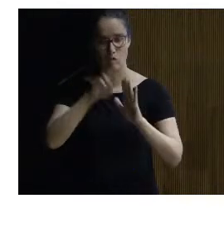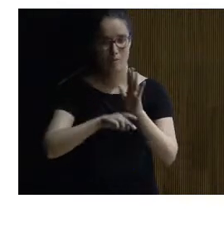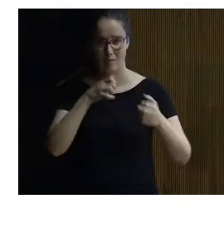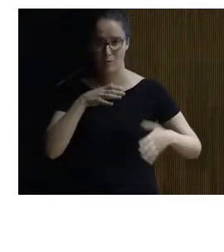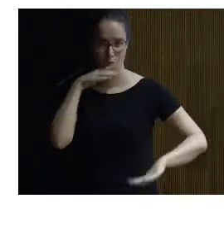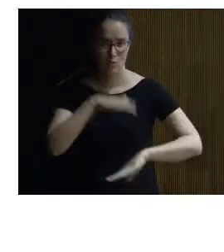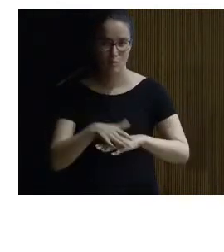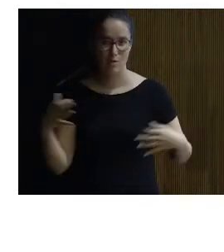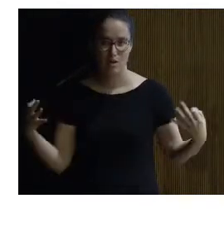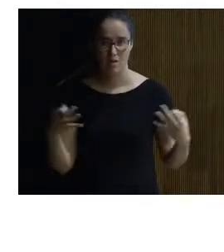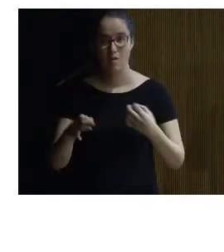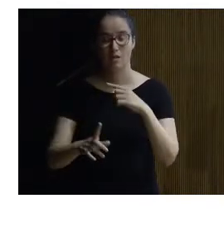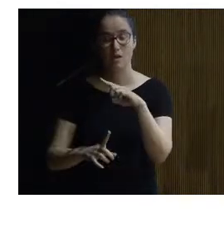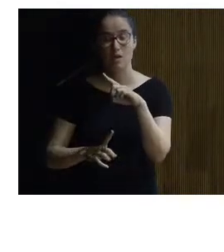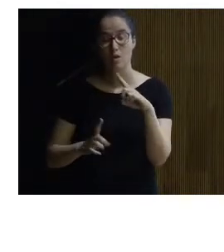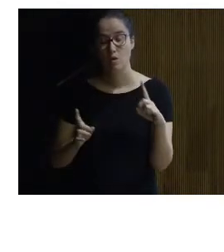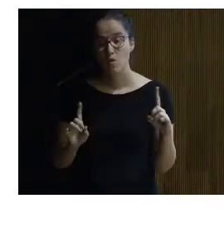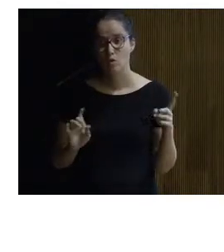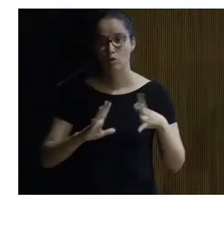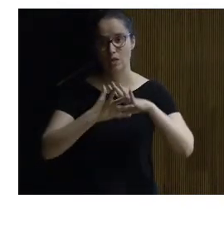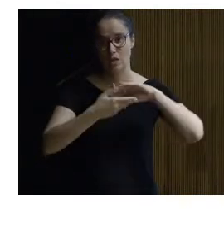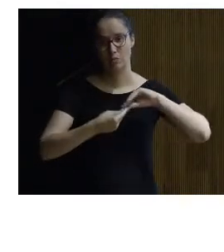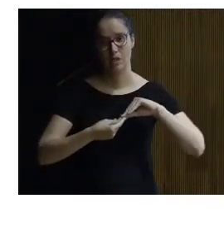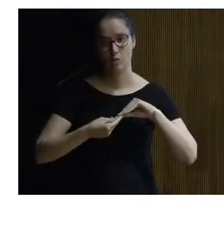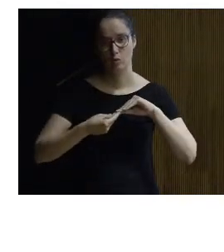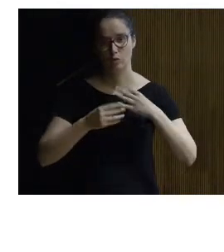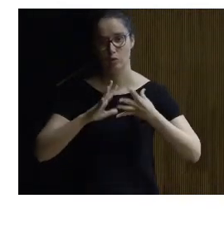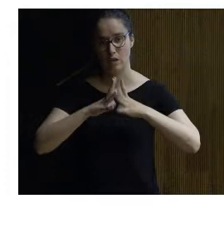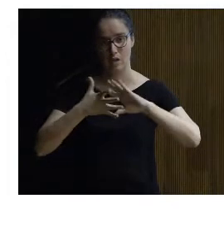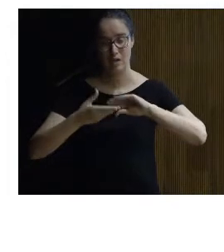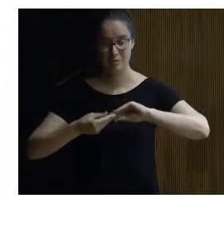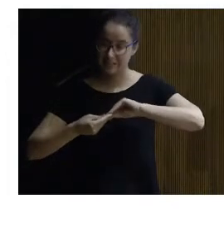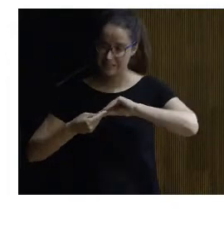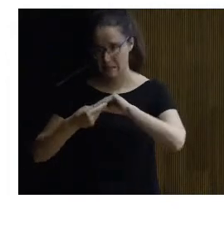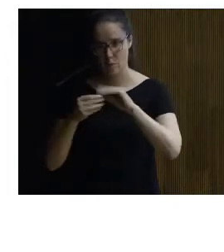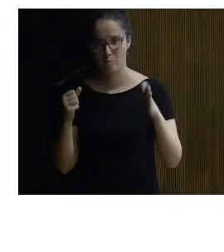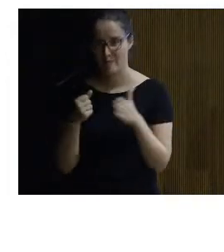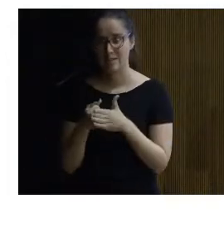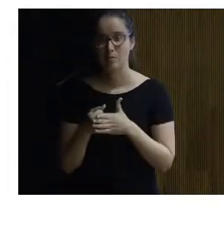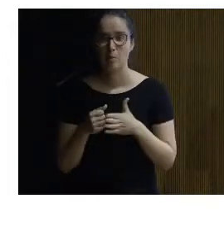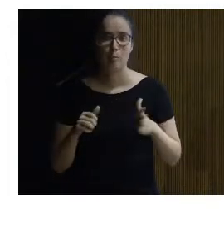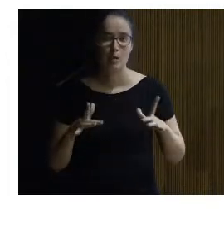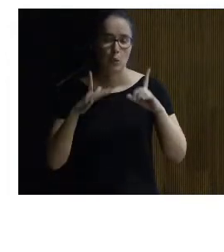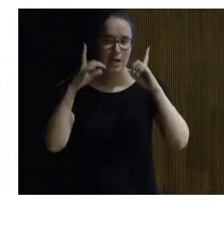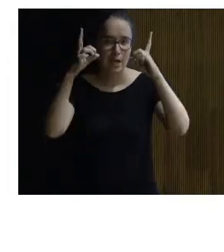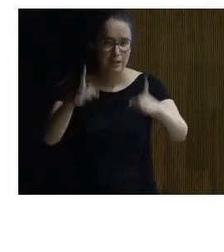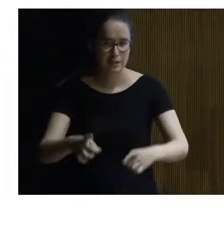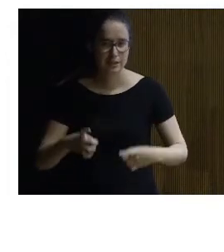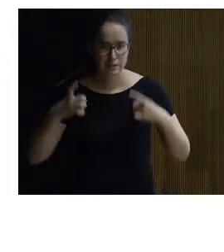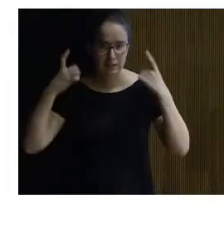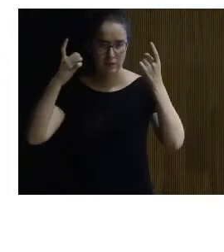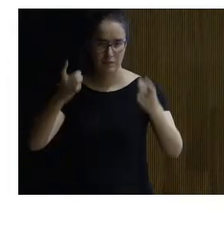vigente o o nos adecuamos a la mayor adecuación efectiva pero bueno pero intentamos ya os digo